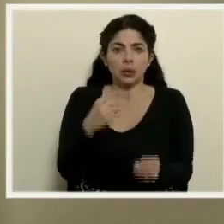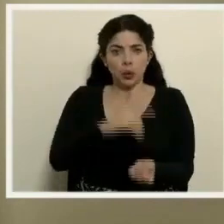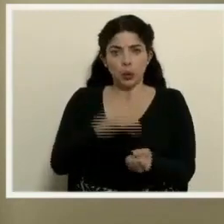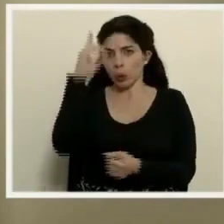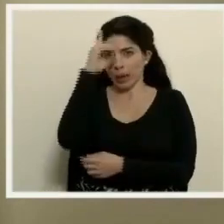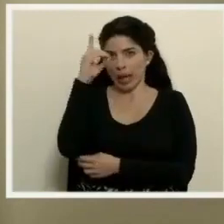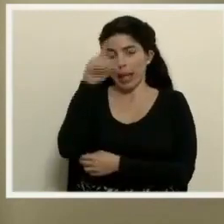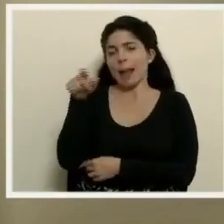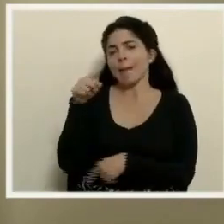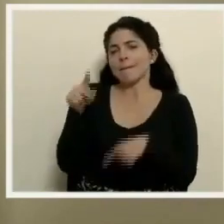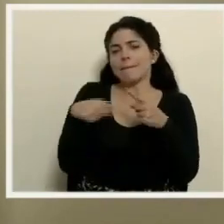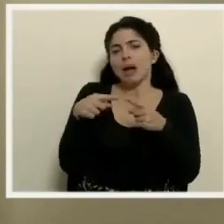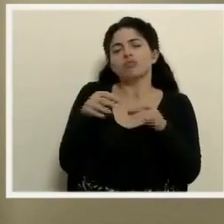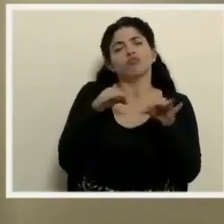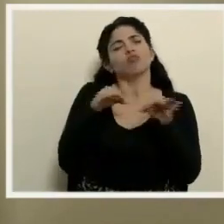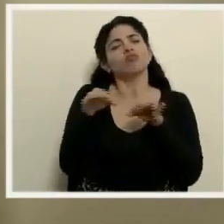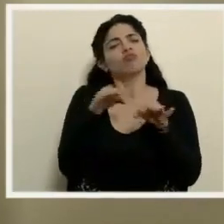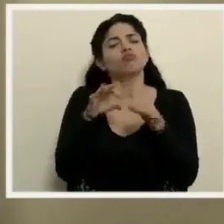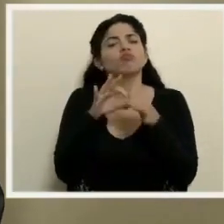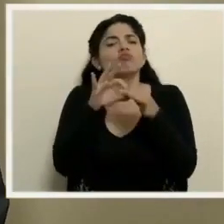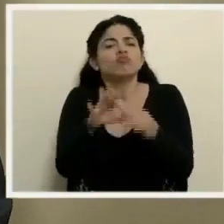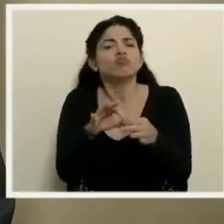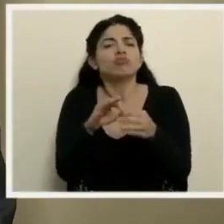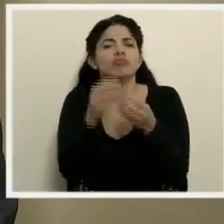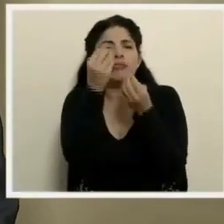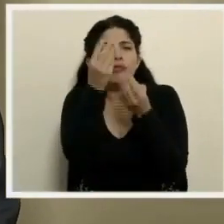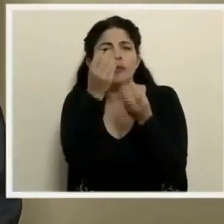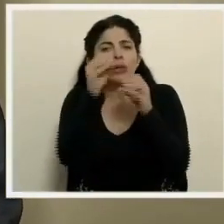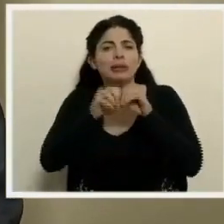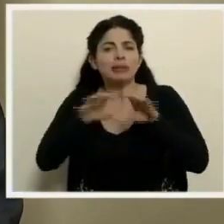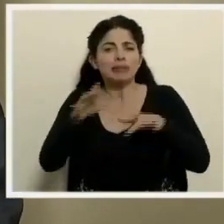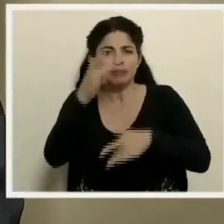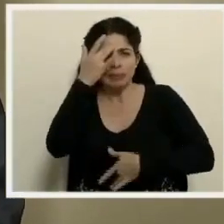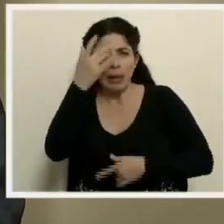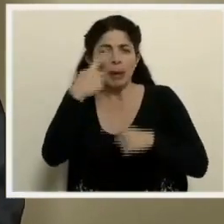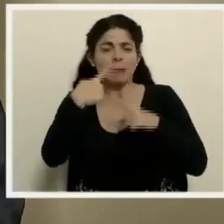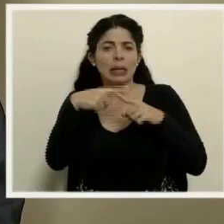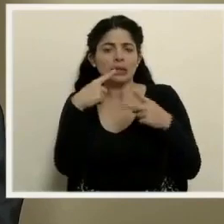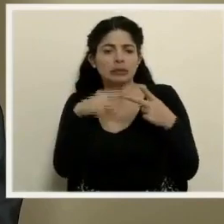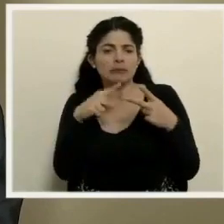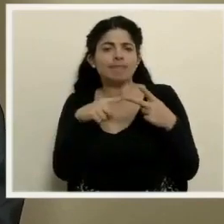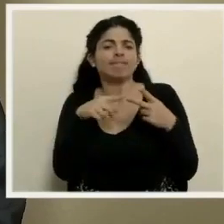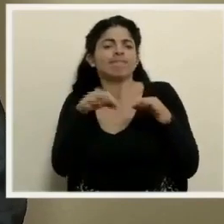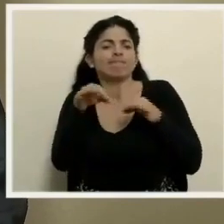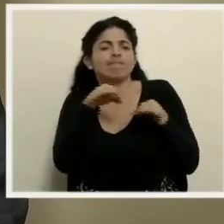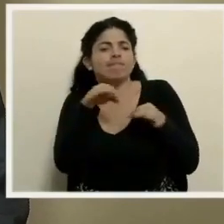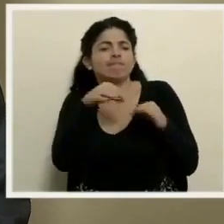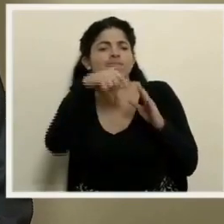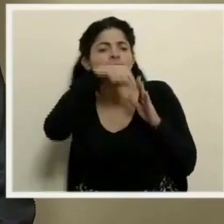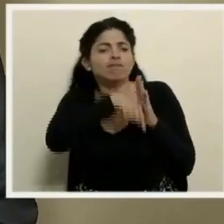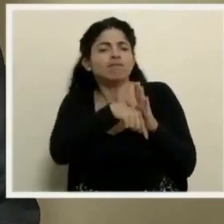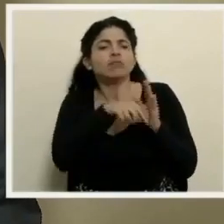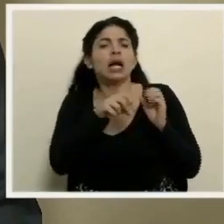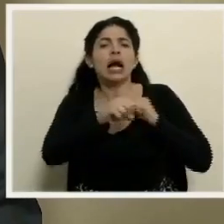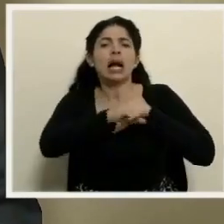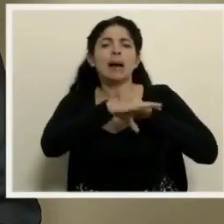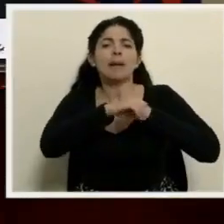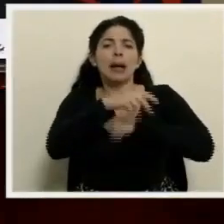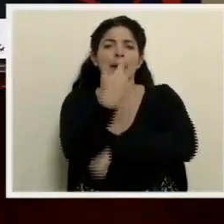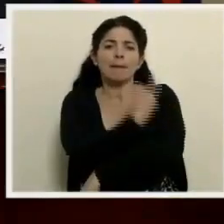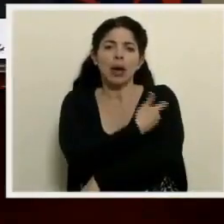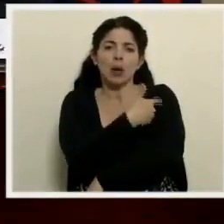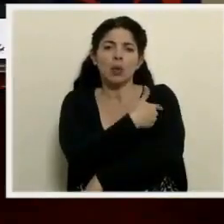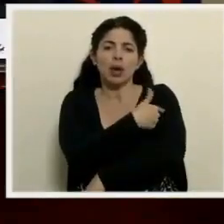Daniel Salas, quien nos dará el reporte epidemiológico y nos detallará aspectos sobre la campaña de vacunación.